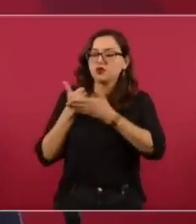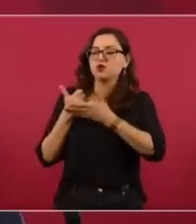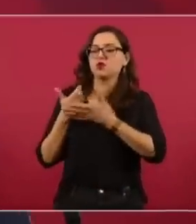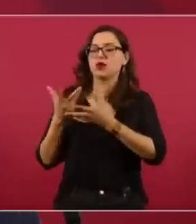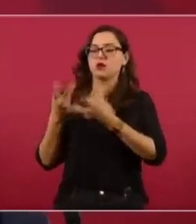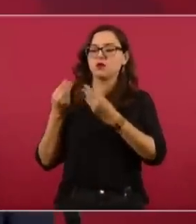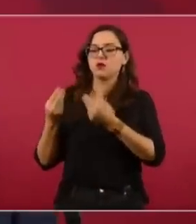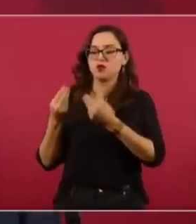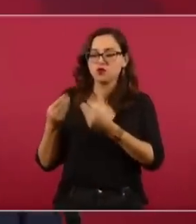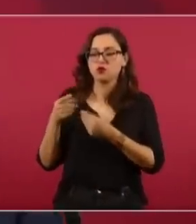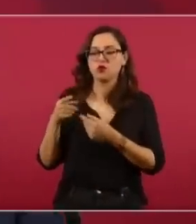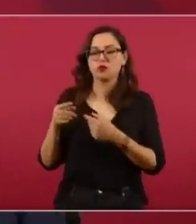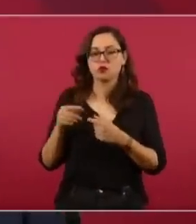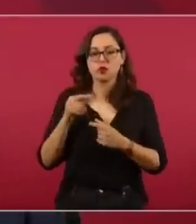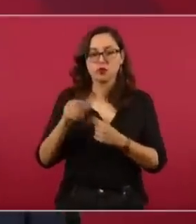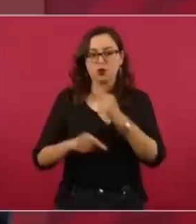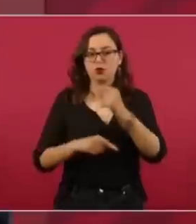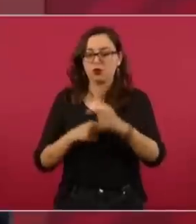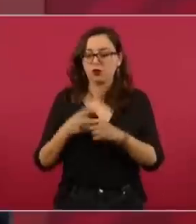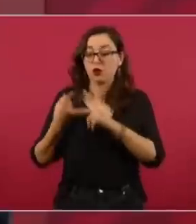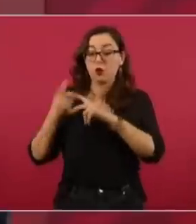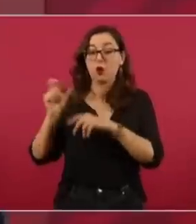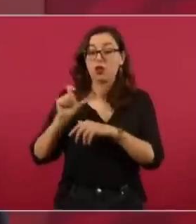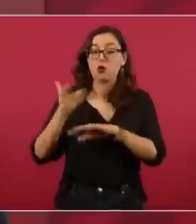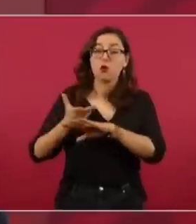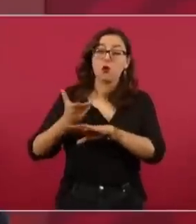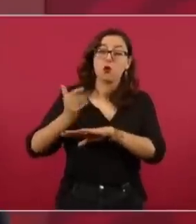Pero fue creciendo el movimiento, creciendo.